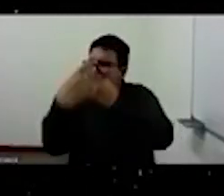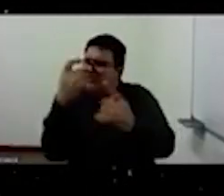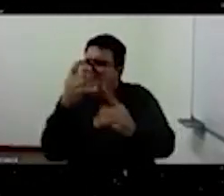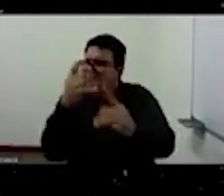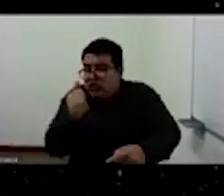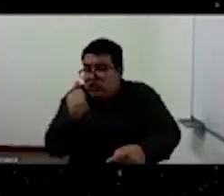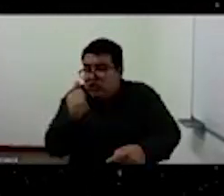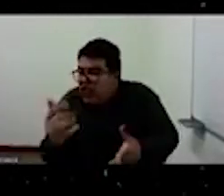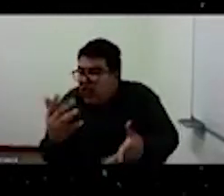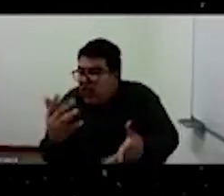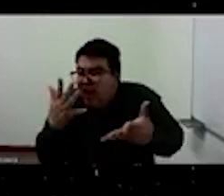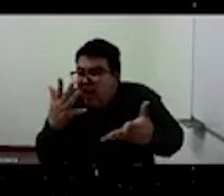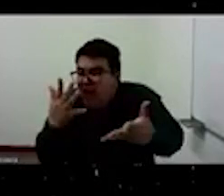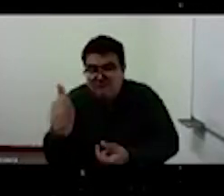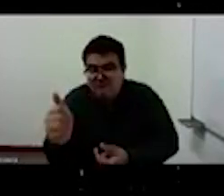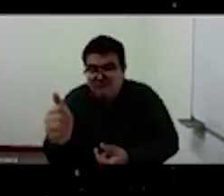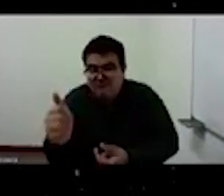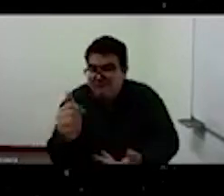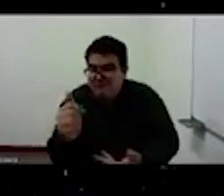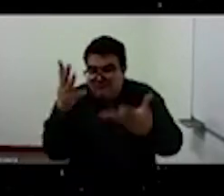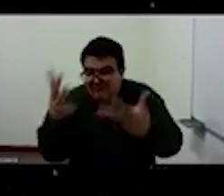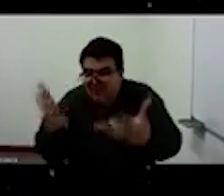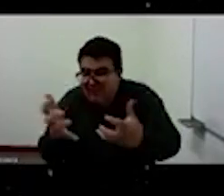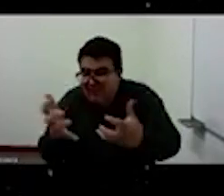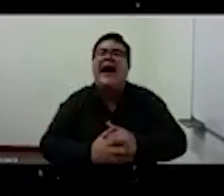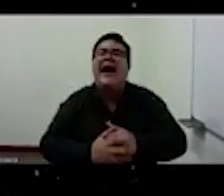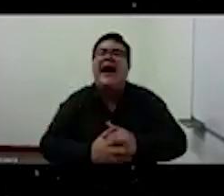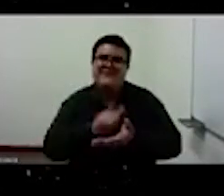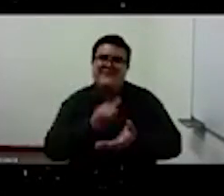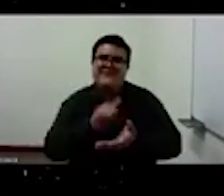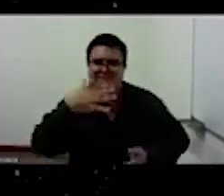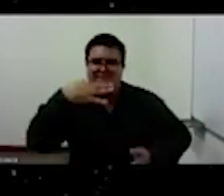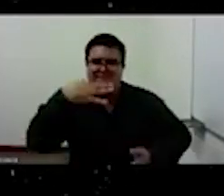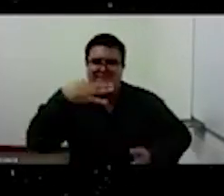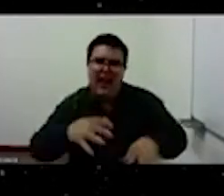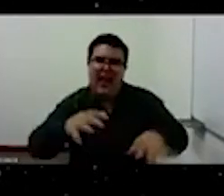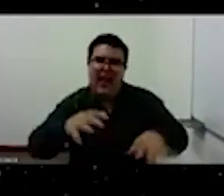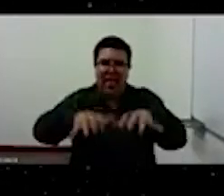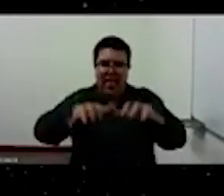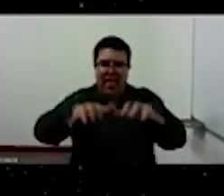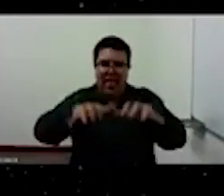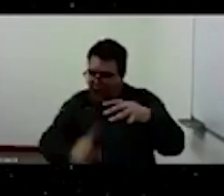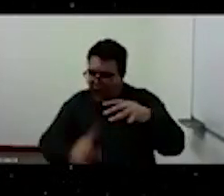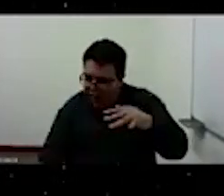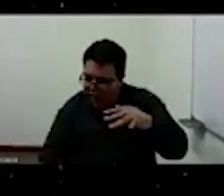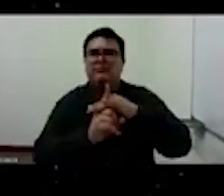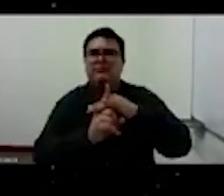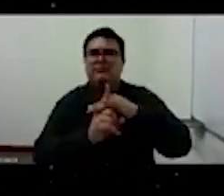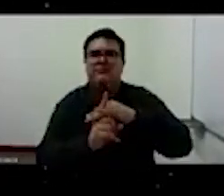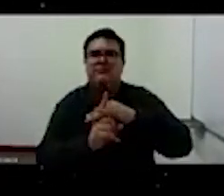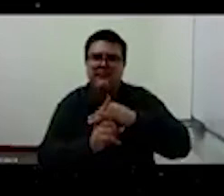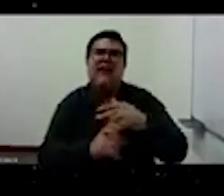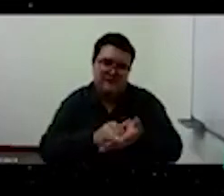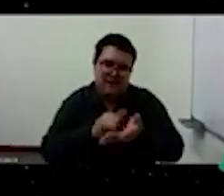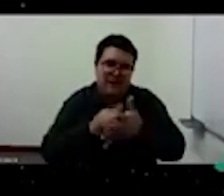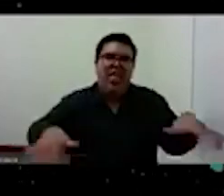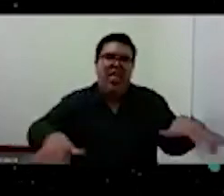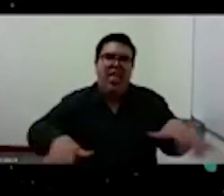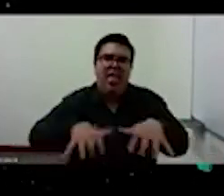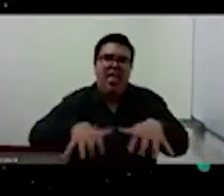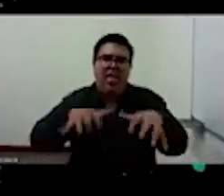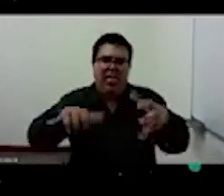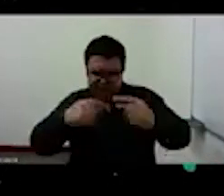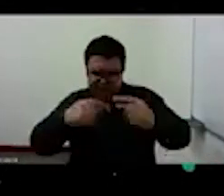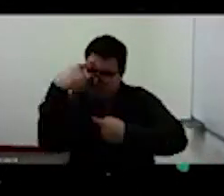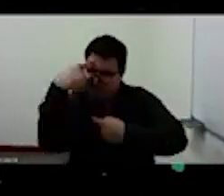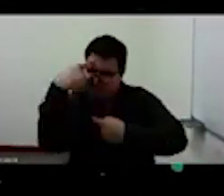Es el comienzo, de un lado, claramente, es el problema del libro albedrio que